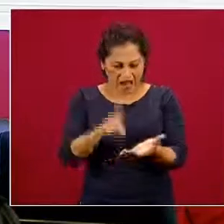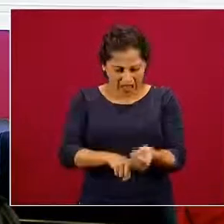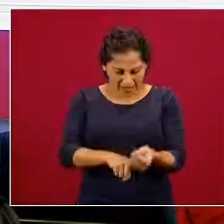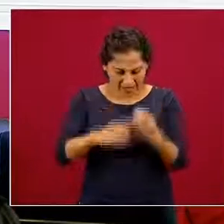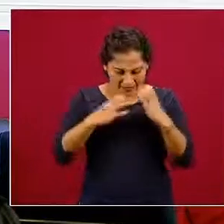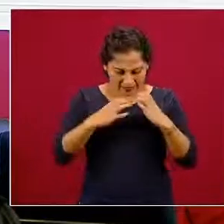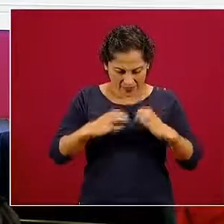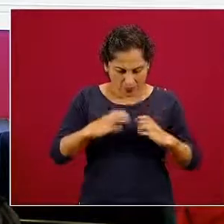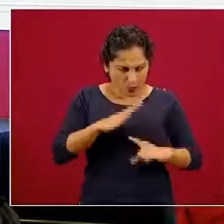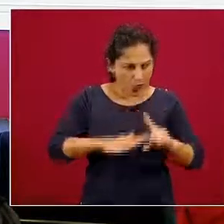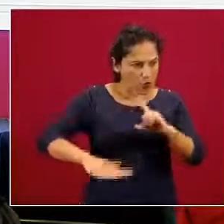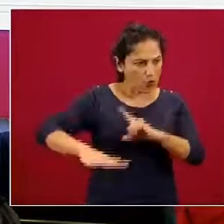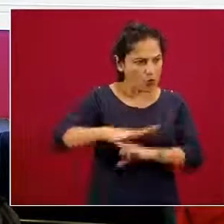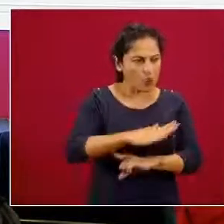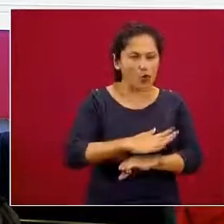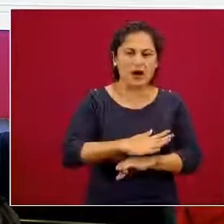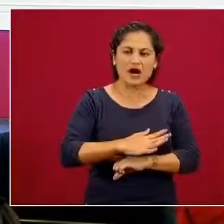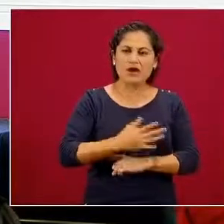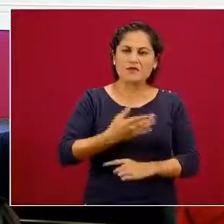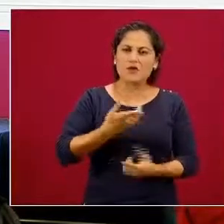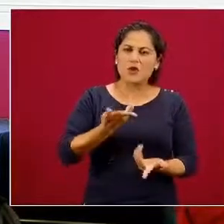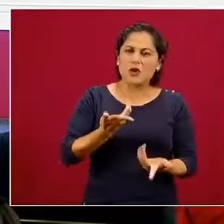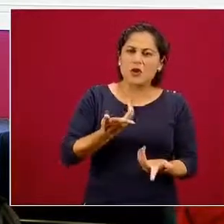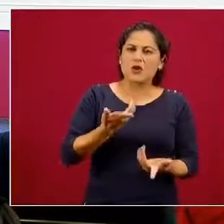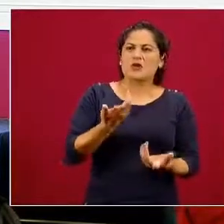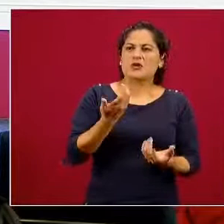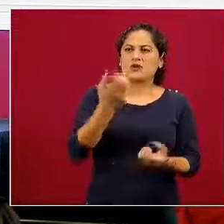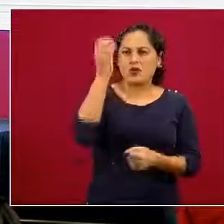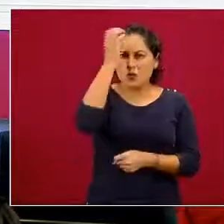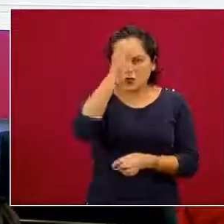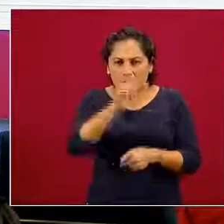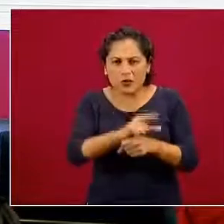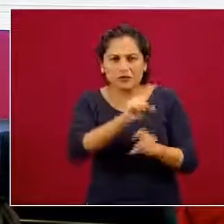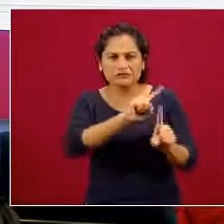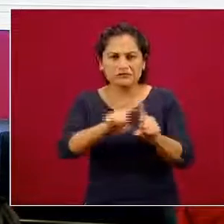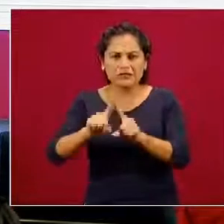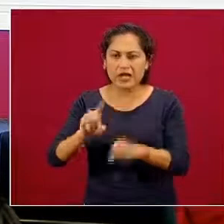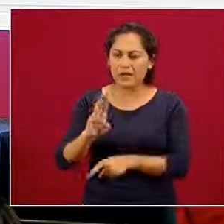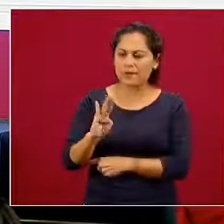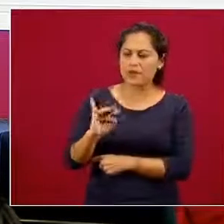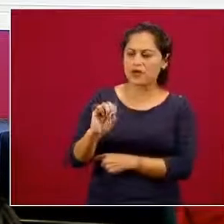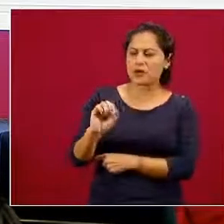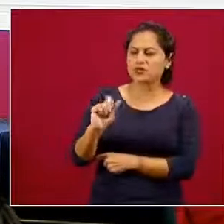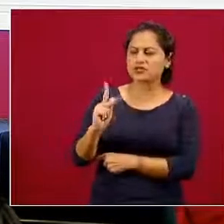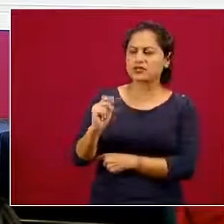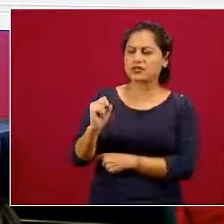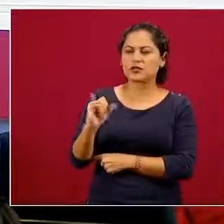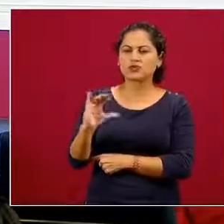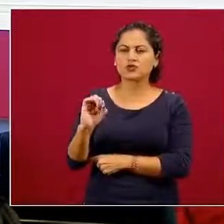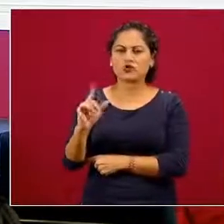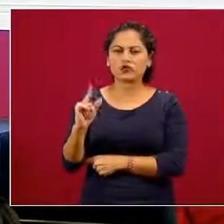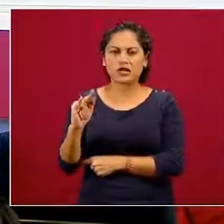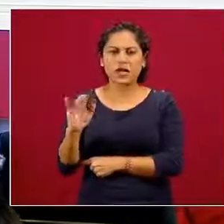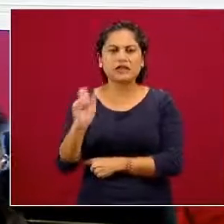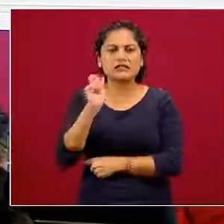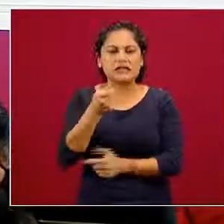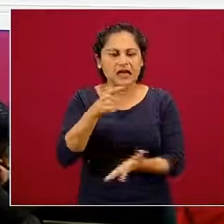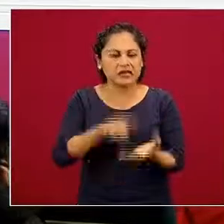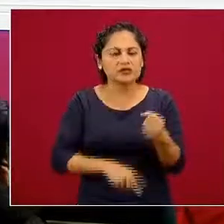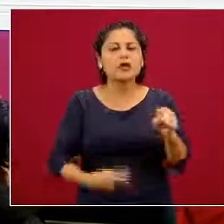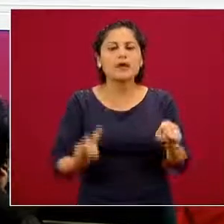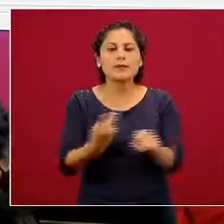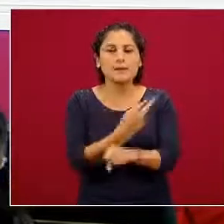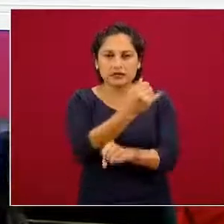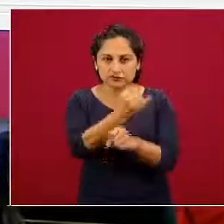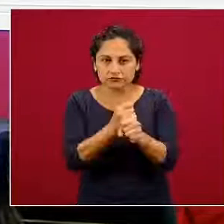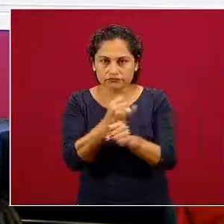están incidiendo para que las personas decidan tomar esta opción como única salida, porque no pueden disminuir ese dolor